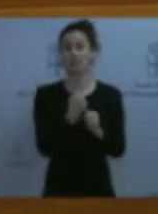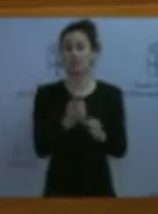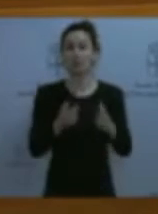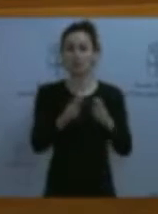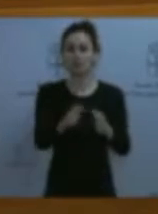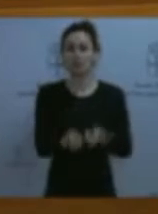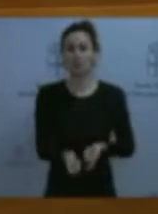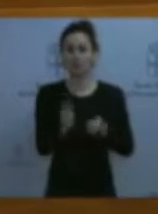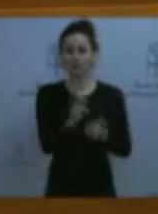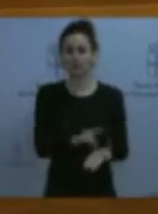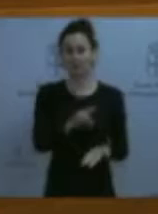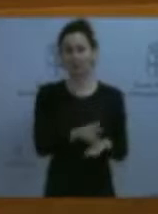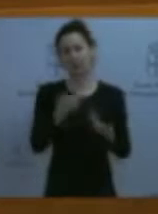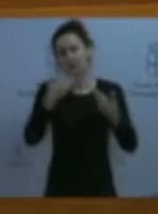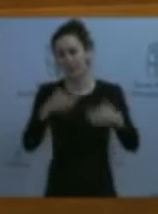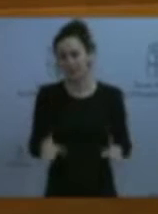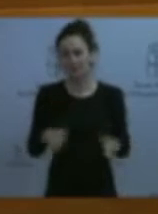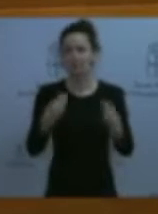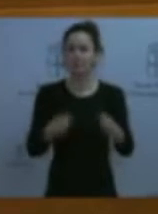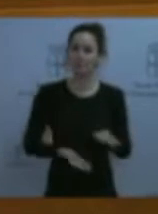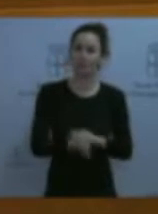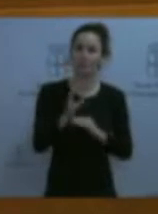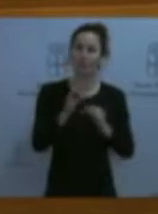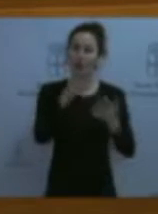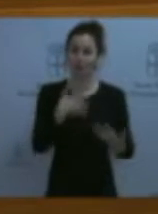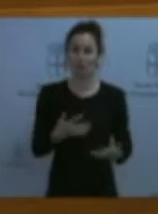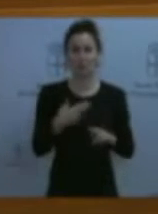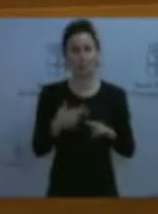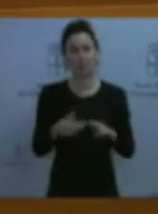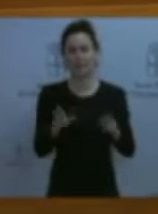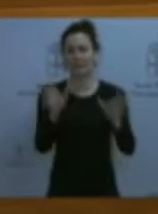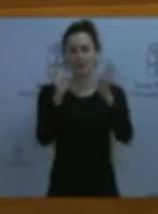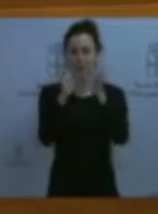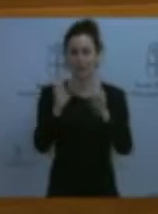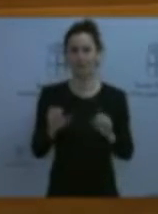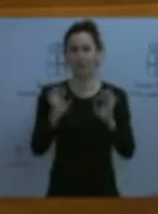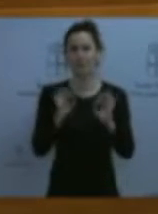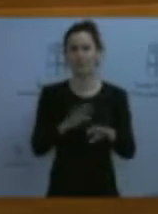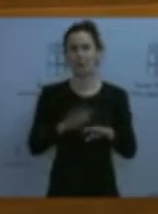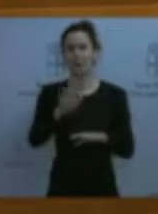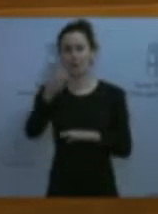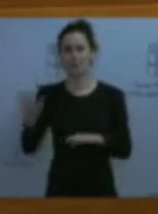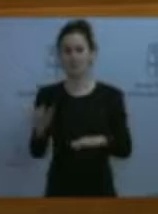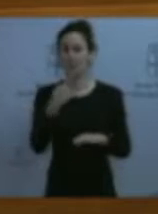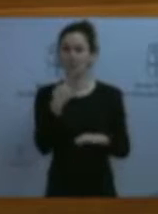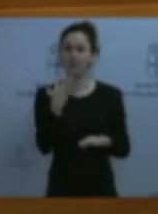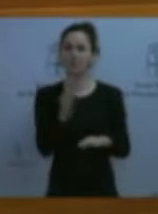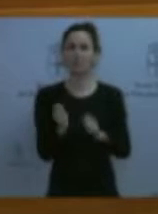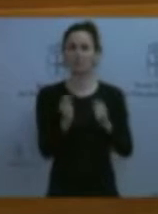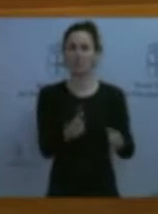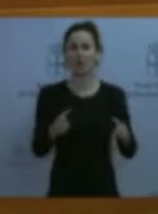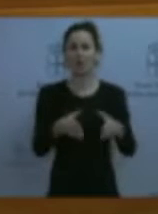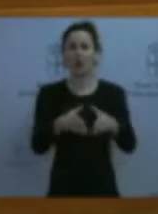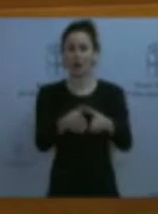de la pesca, a pesar de la actual política pesquera comunitaria que favorece las pesquerías en embarcaciones